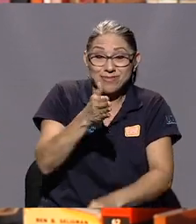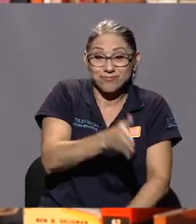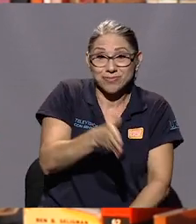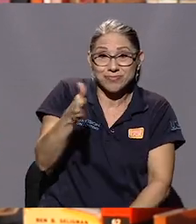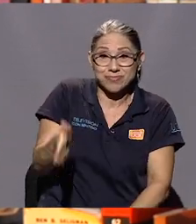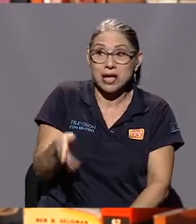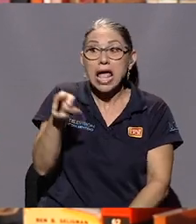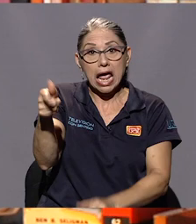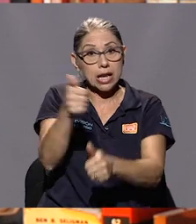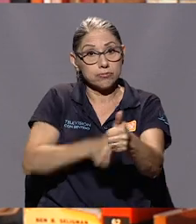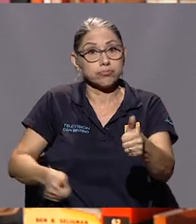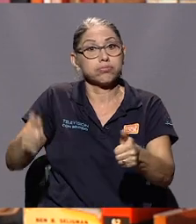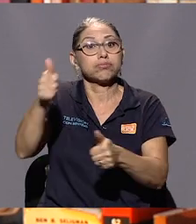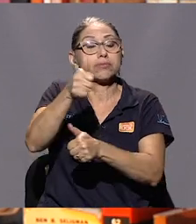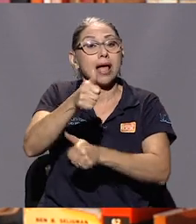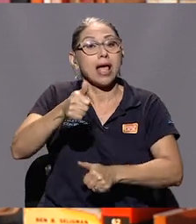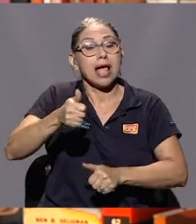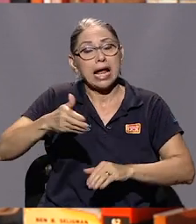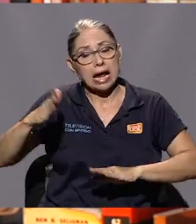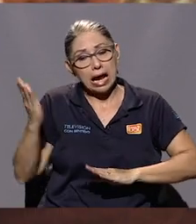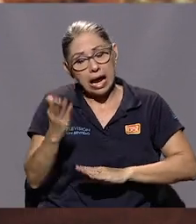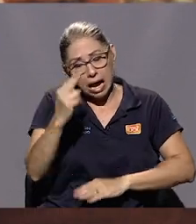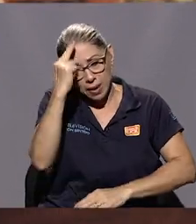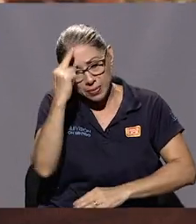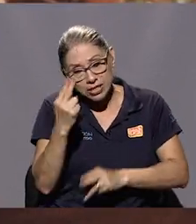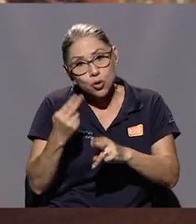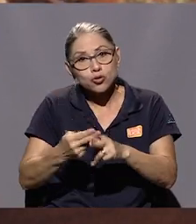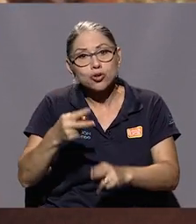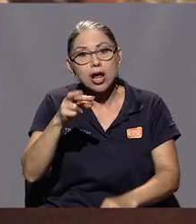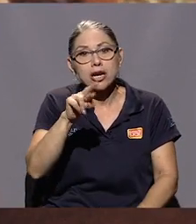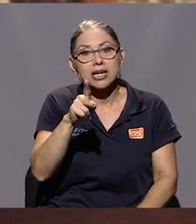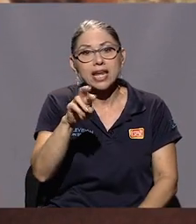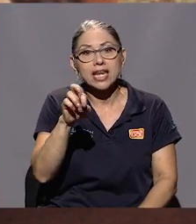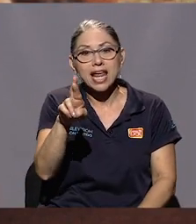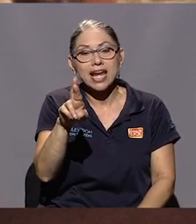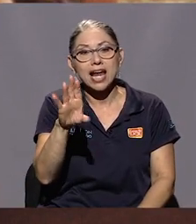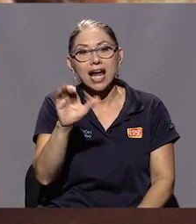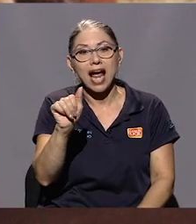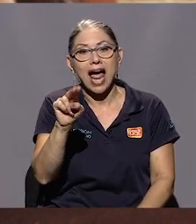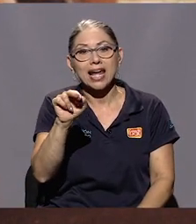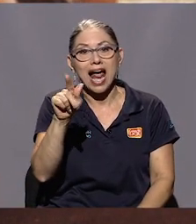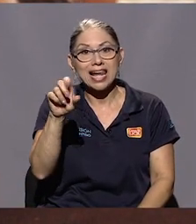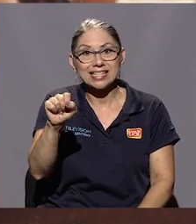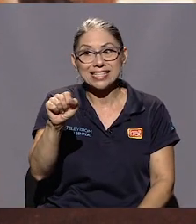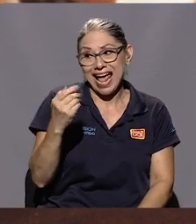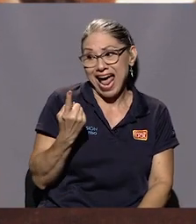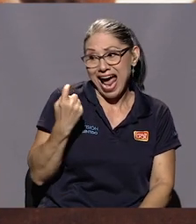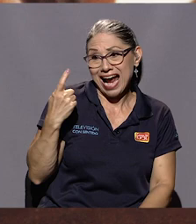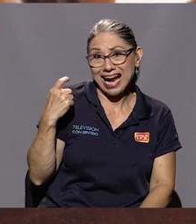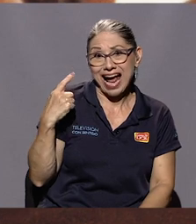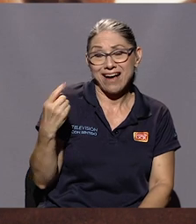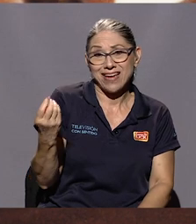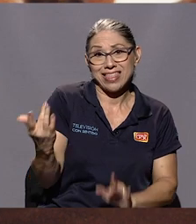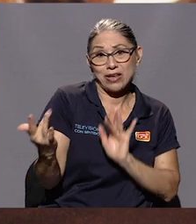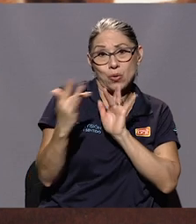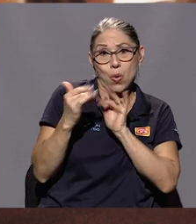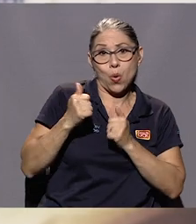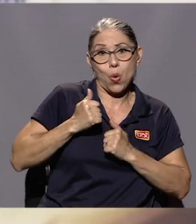trabaja en la zona sur, dirigente campesino, Reynier Canales. Reynier Canales, me acaba de escribir, digamos ayer,